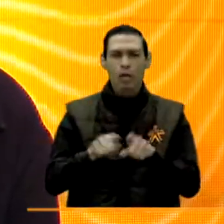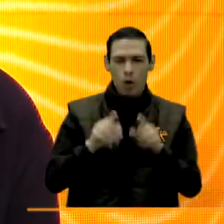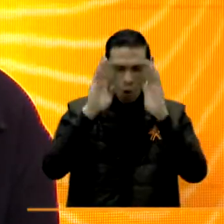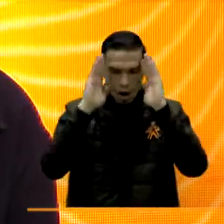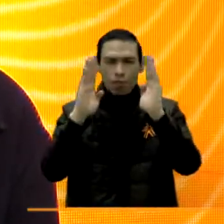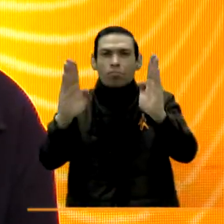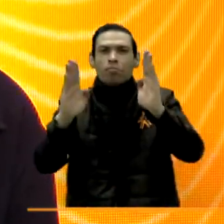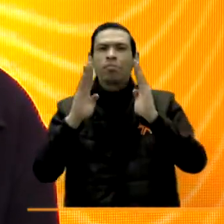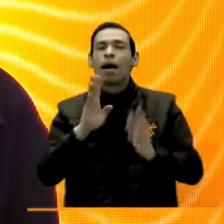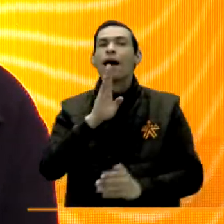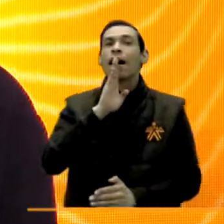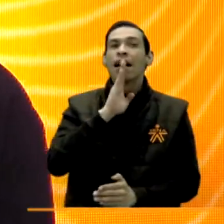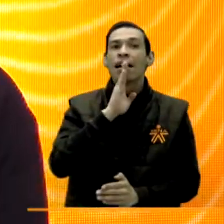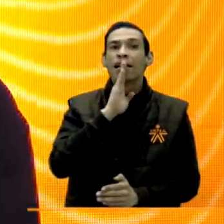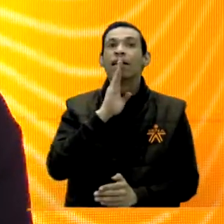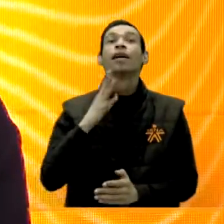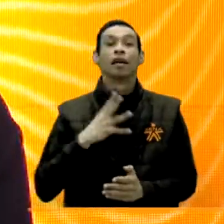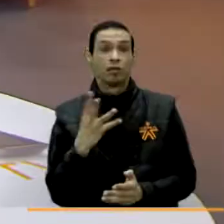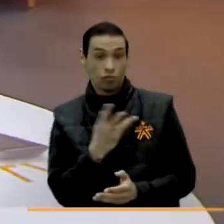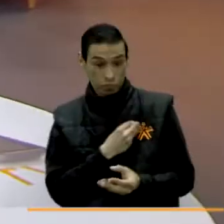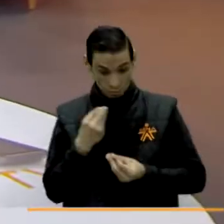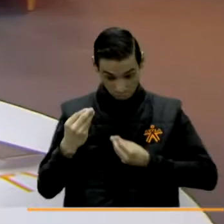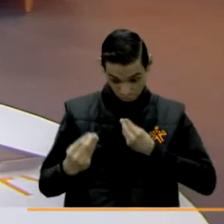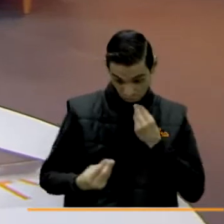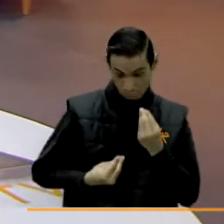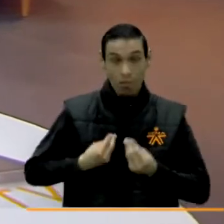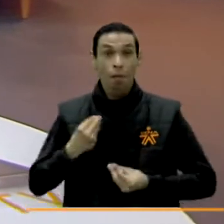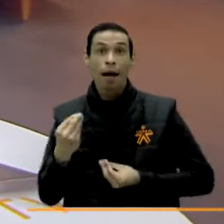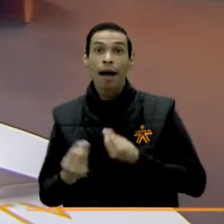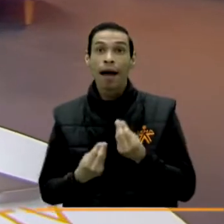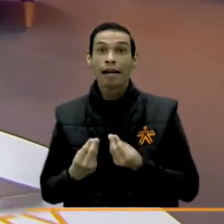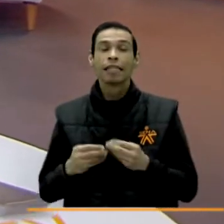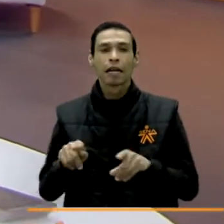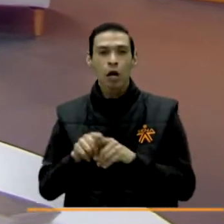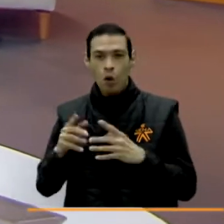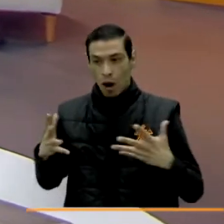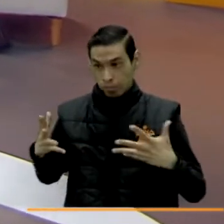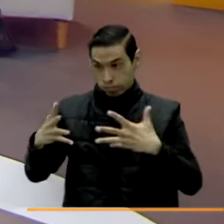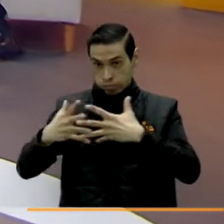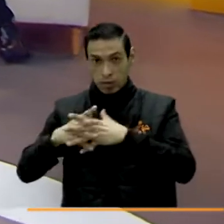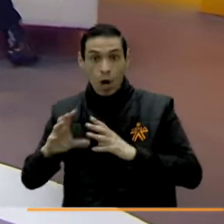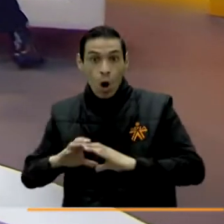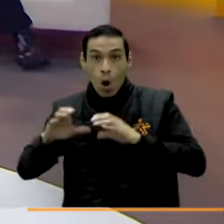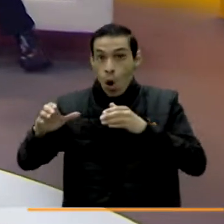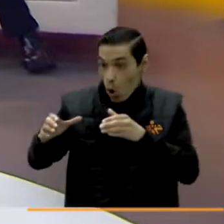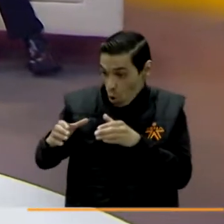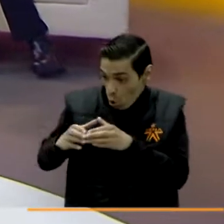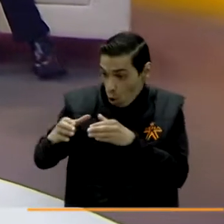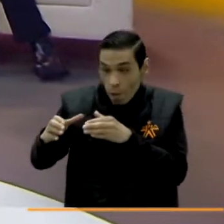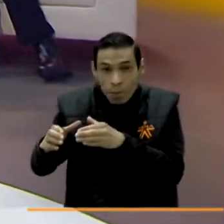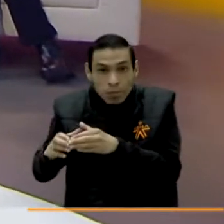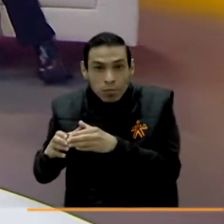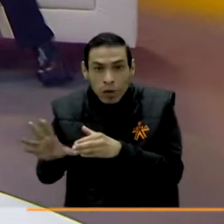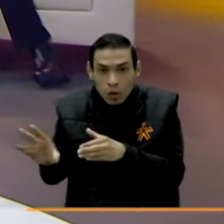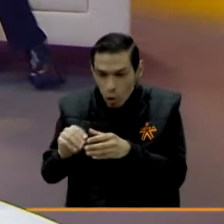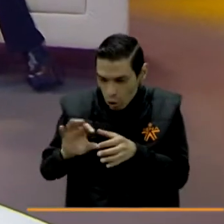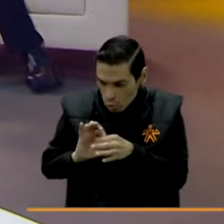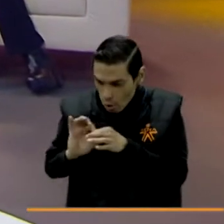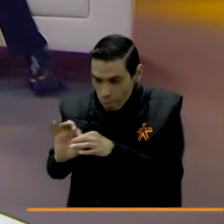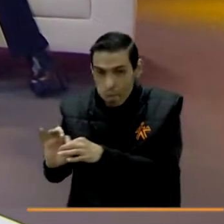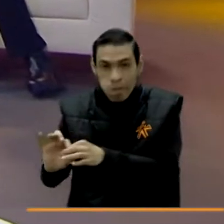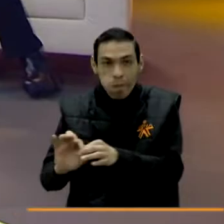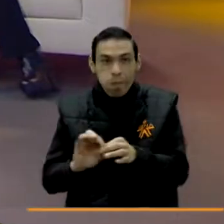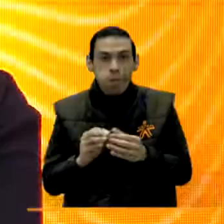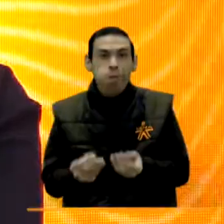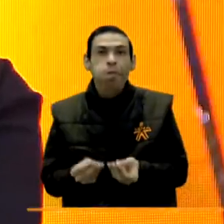que atiende sus inquietudes. ¿Qué nos corresponde a nosotros como área? Articular el resto del equipo, el BAC, y poderle